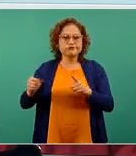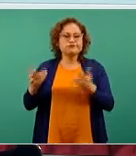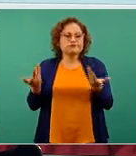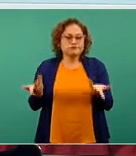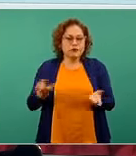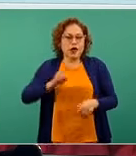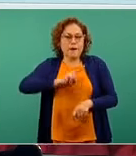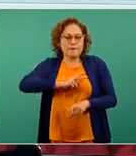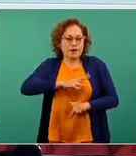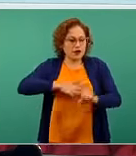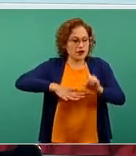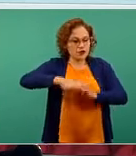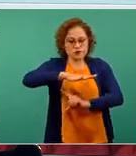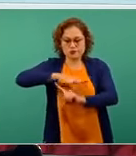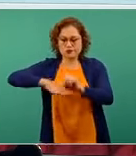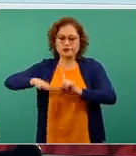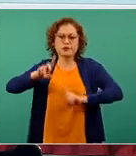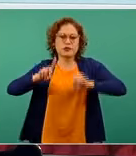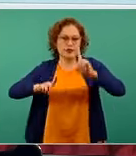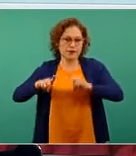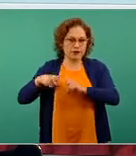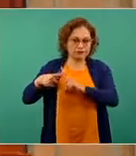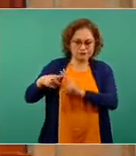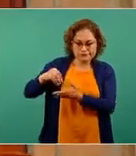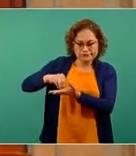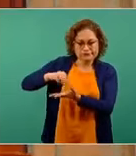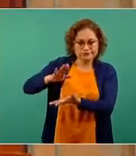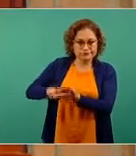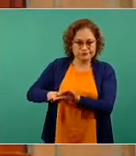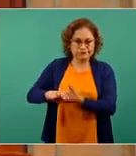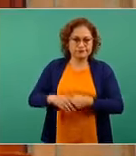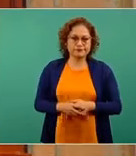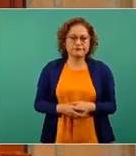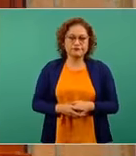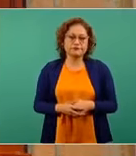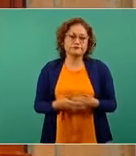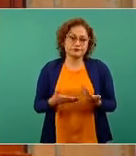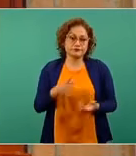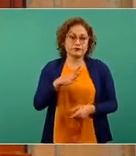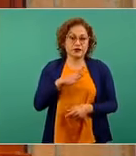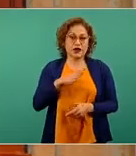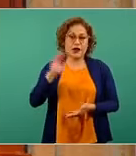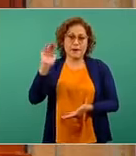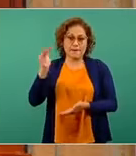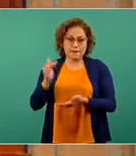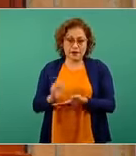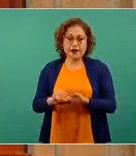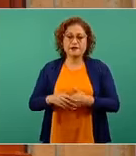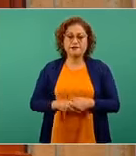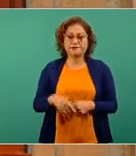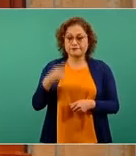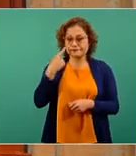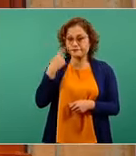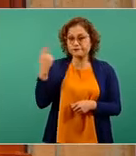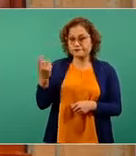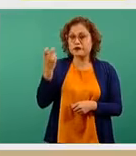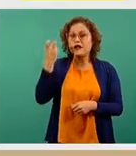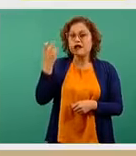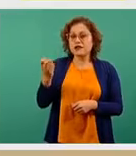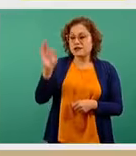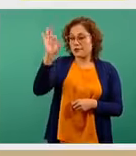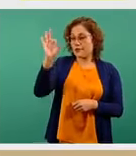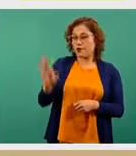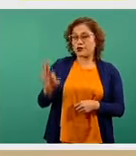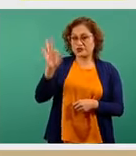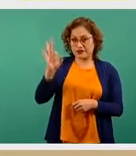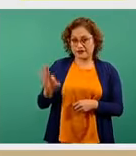todavía evidenciada más baja. Y como podemos ver, la tendencia que tiene el porcentaje de positividad prácticamente